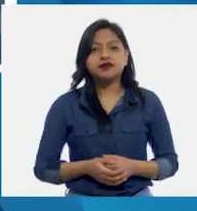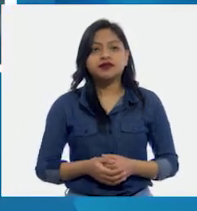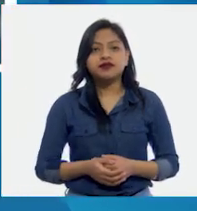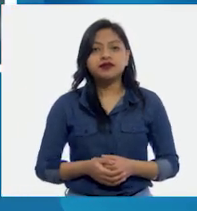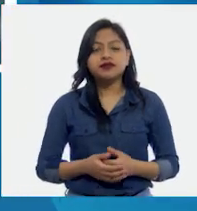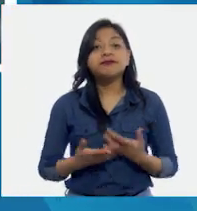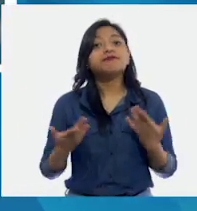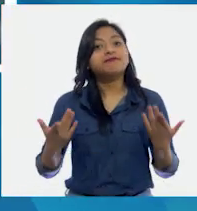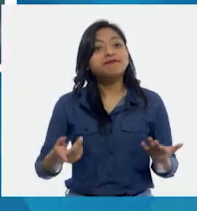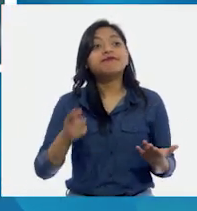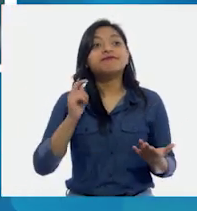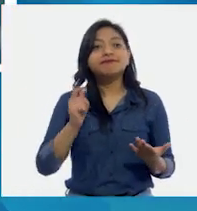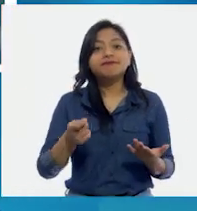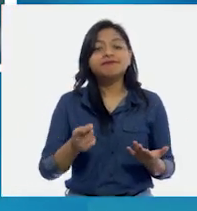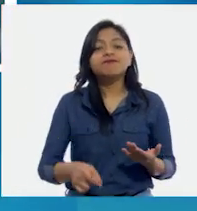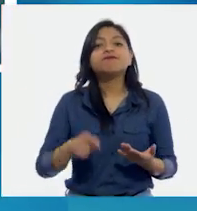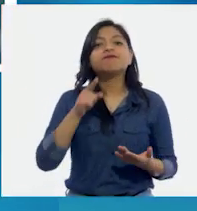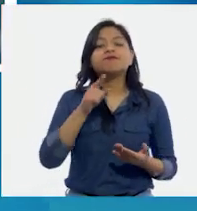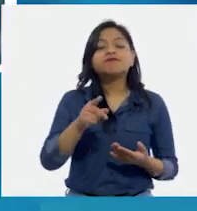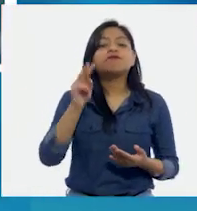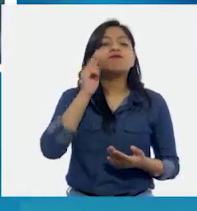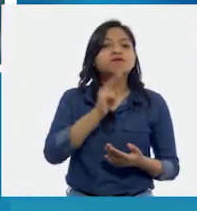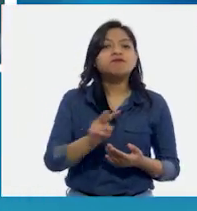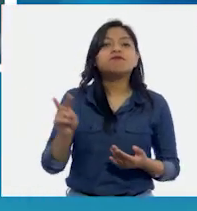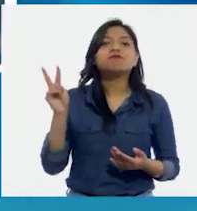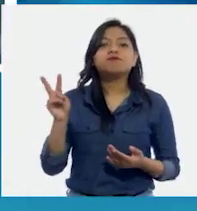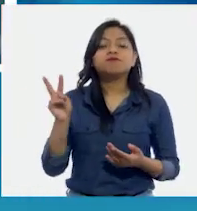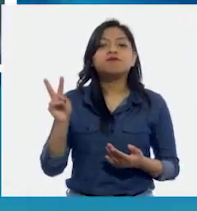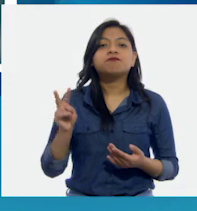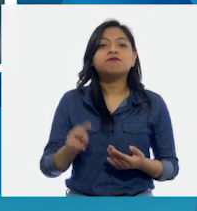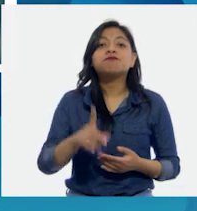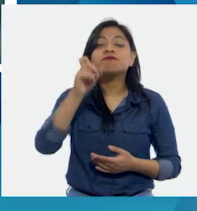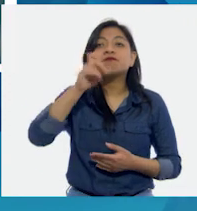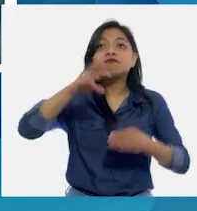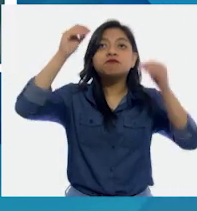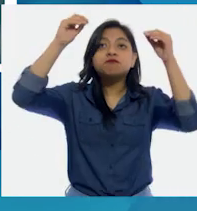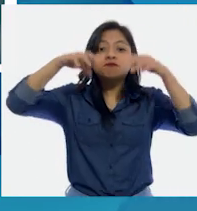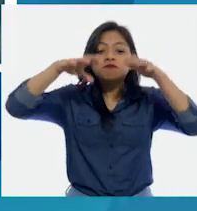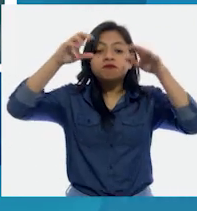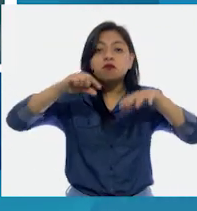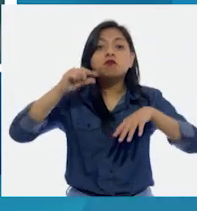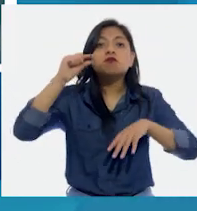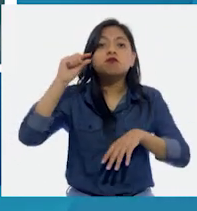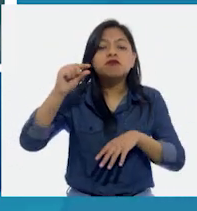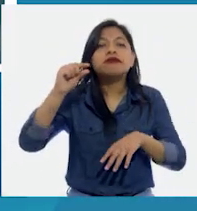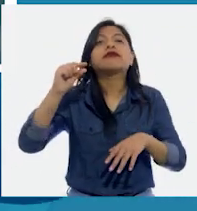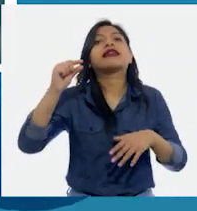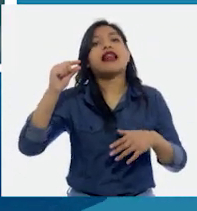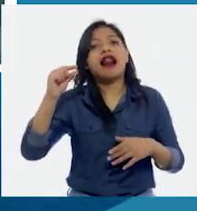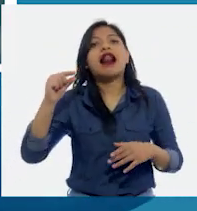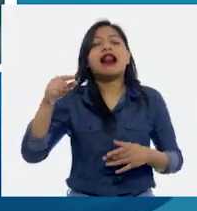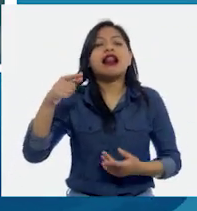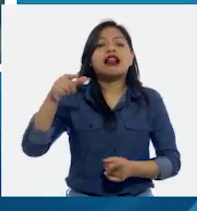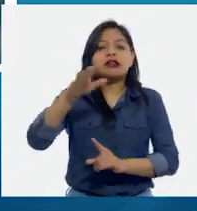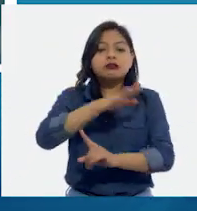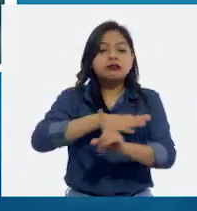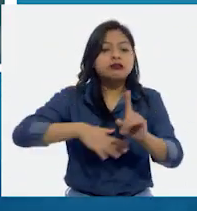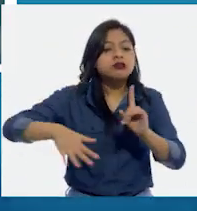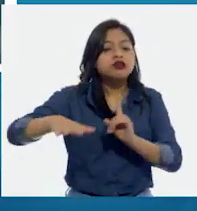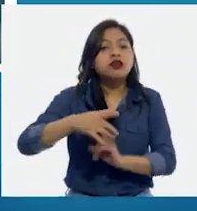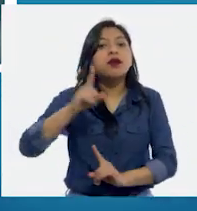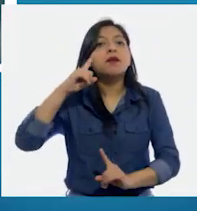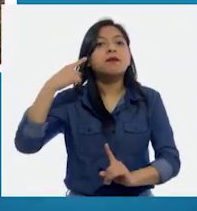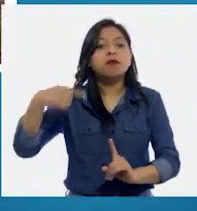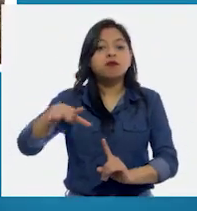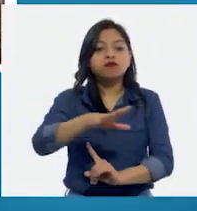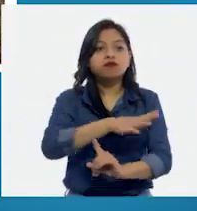De manera que podemos reconocer que la abundancia o escasez del agua es un factor físico que interviene en